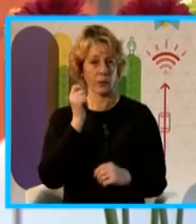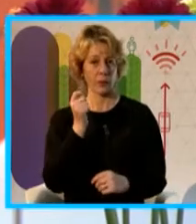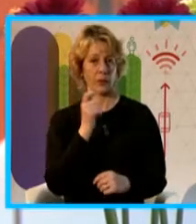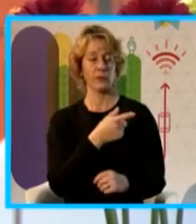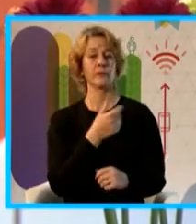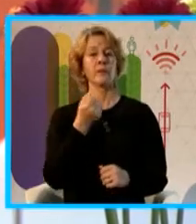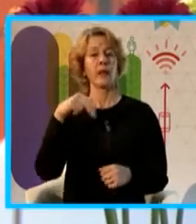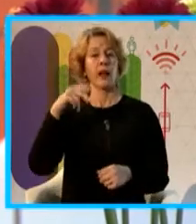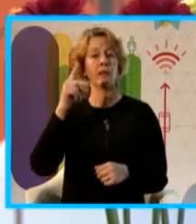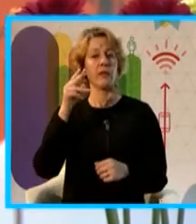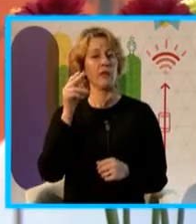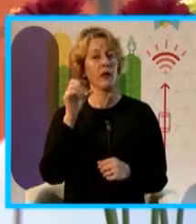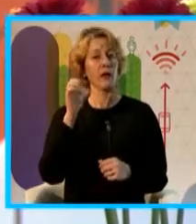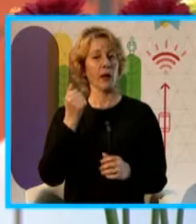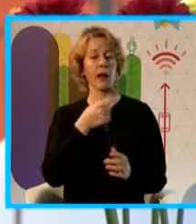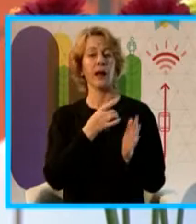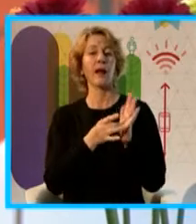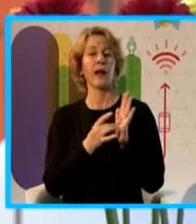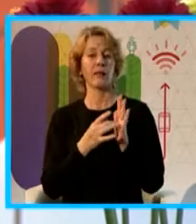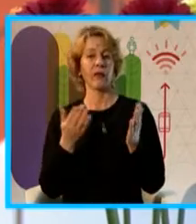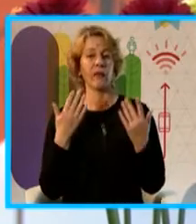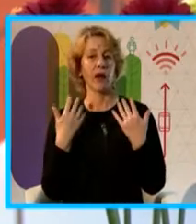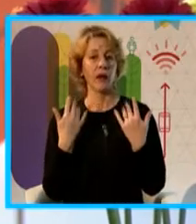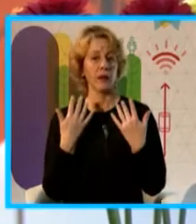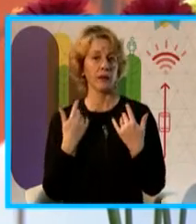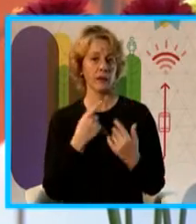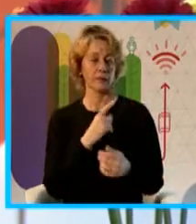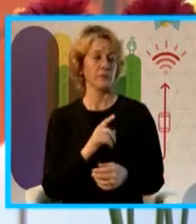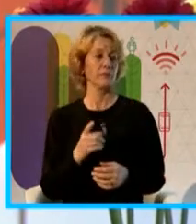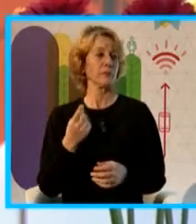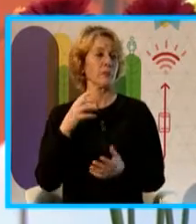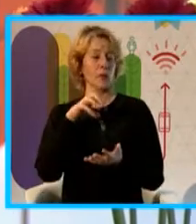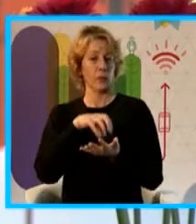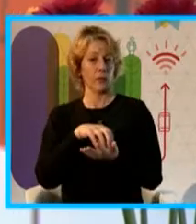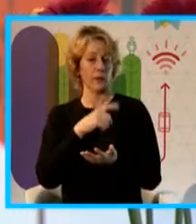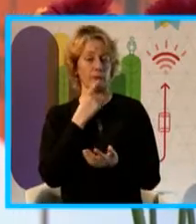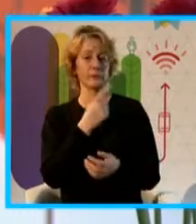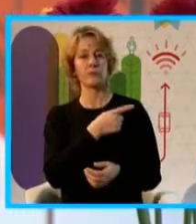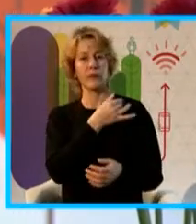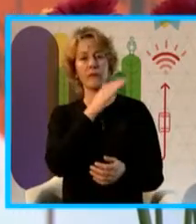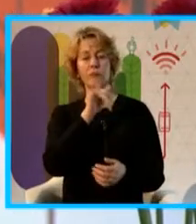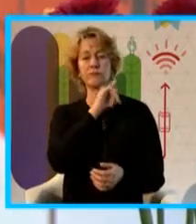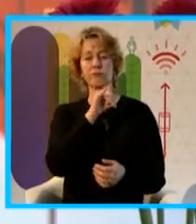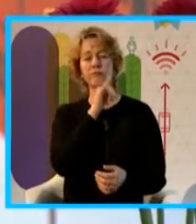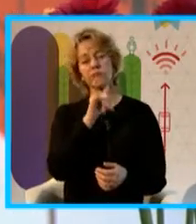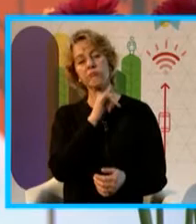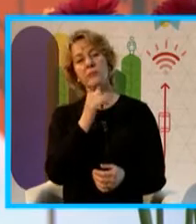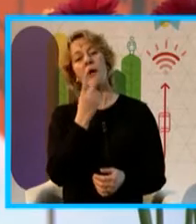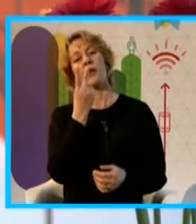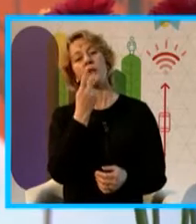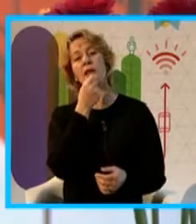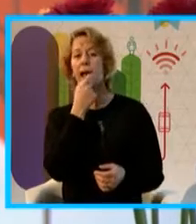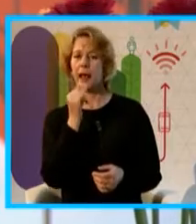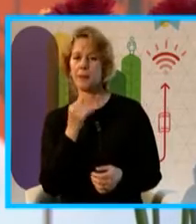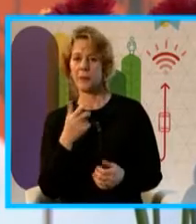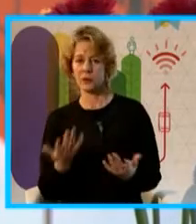directora de la unidad de calidad de aire. Y nos van a contar dos ejemplos de cosas que está llevando adelante la